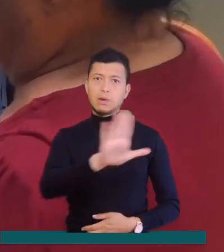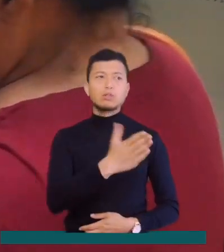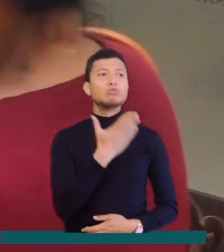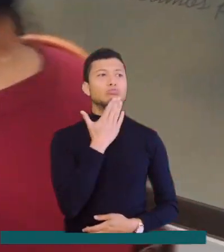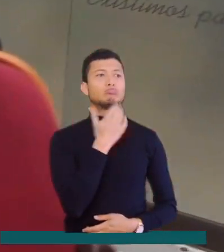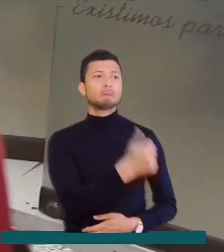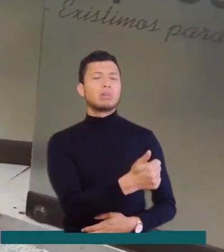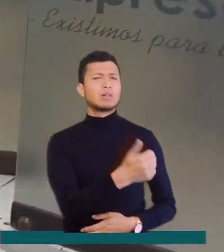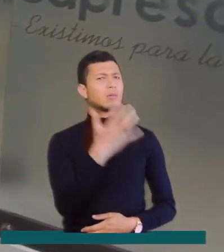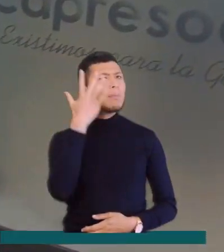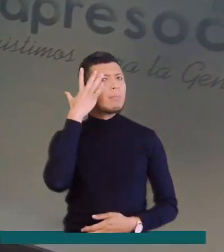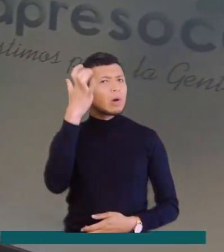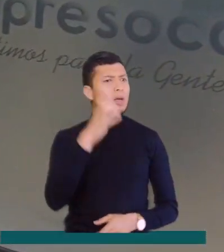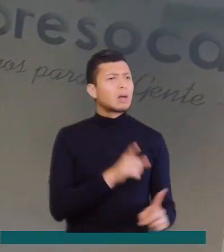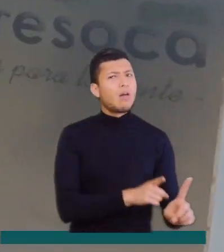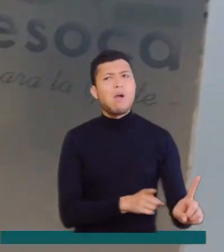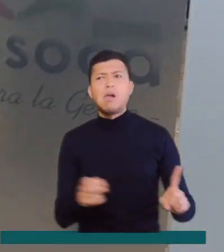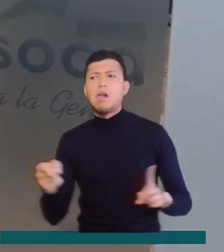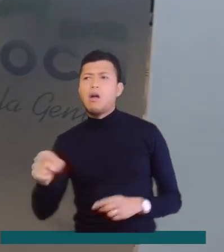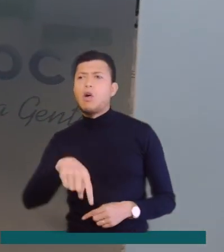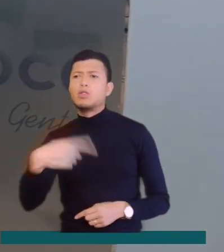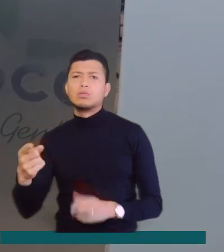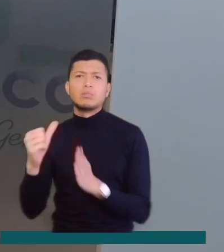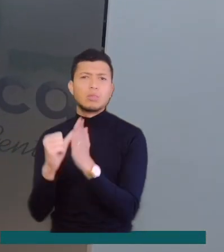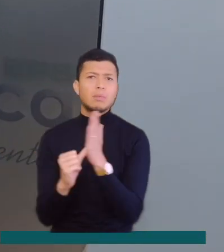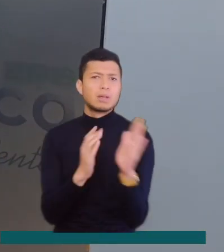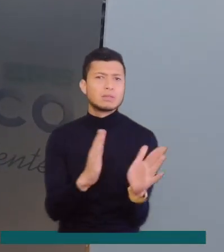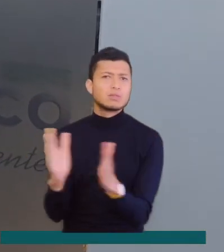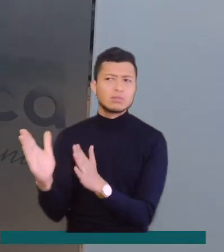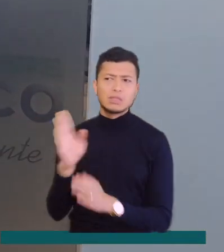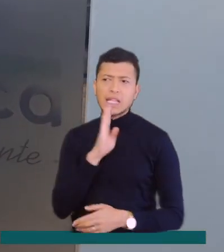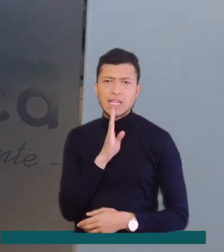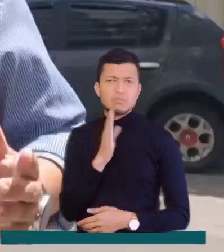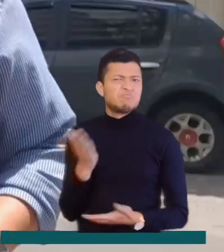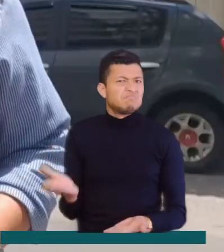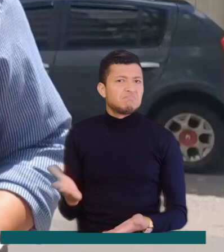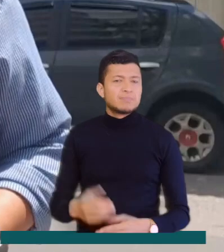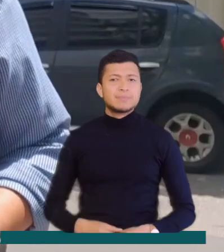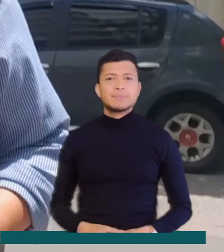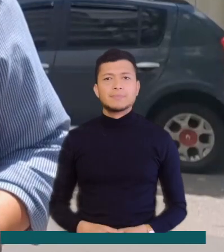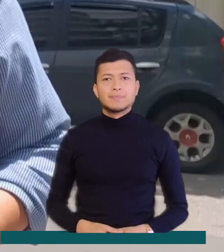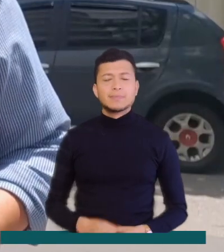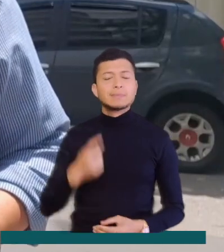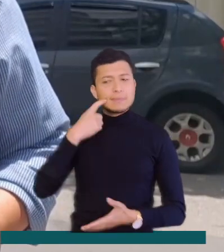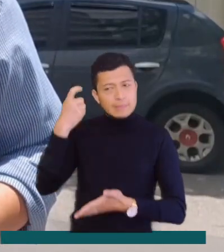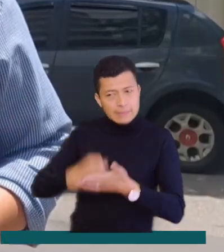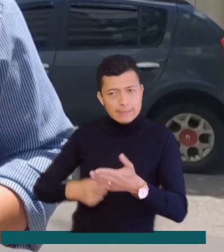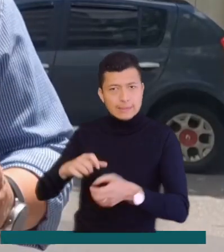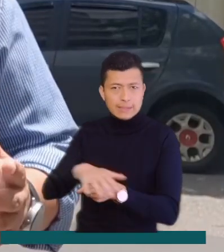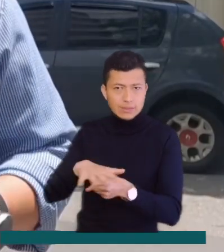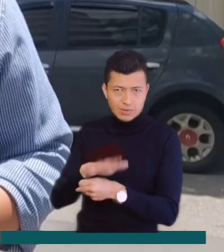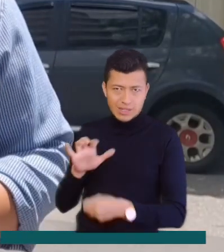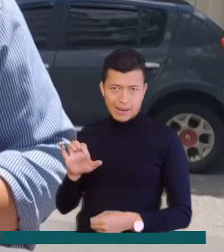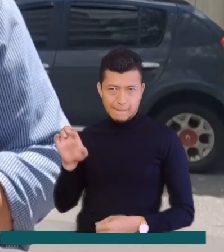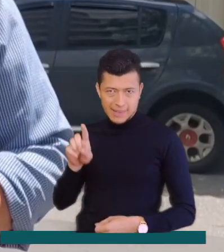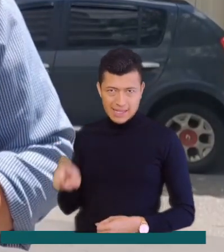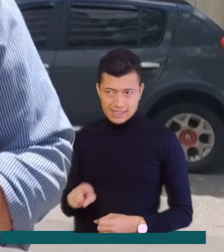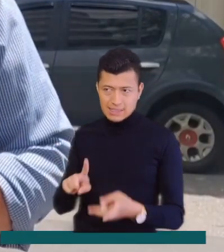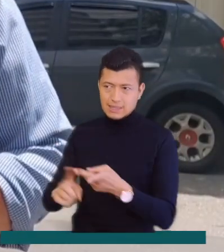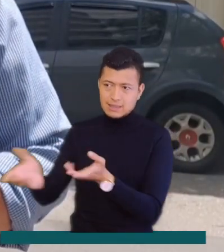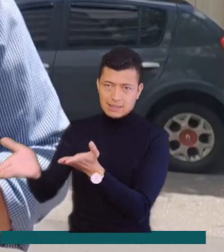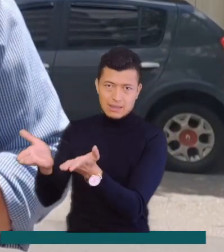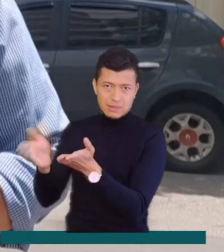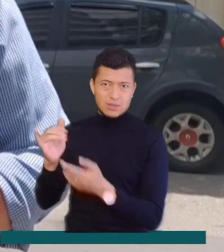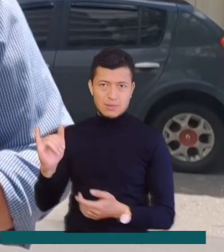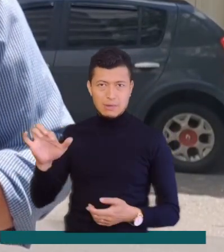departamento y no se explica la razón de la tercerización del programa de atención. Y mientras se dan los correctivos a esta situación por parte de la EPS y del